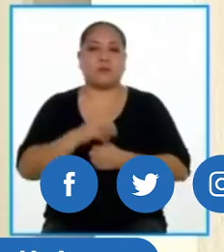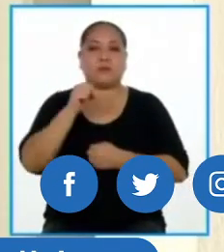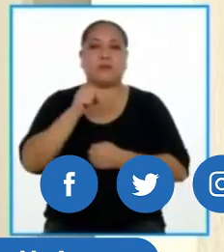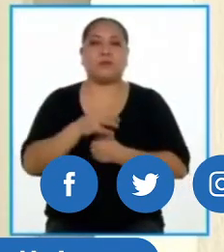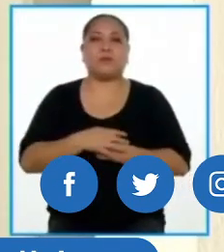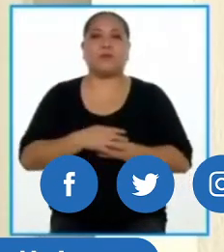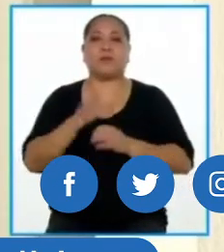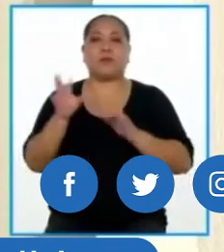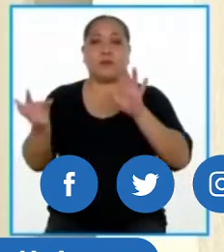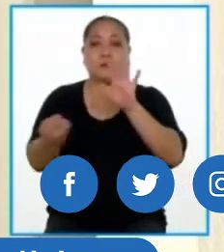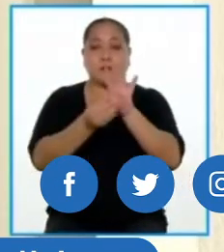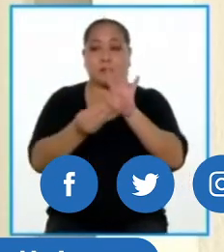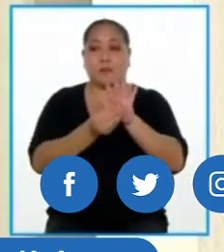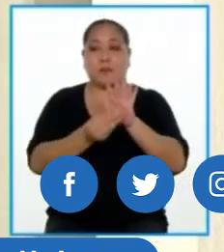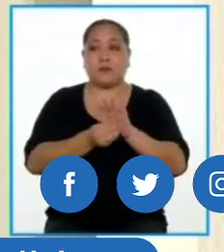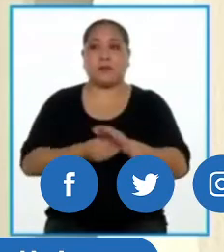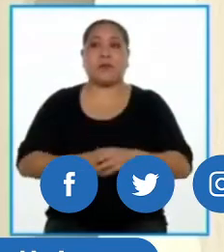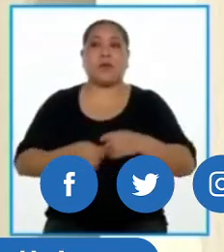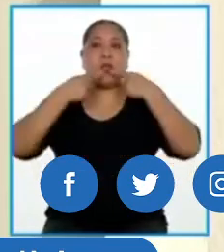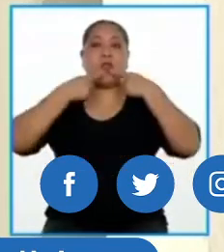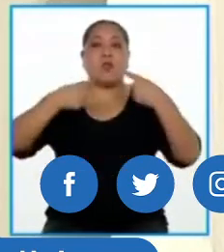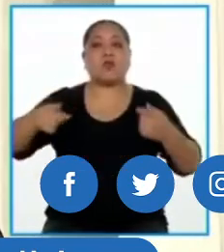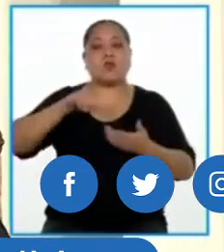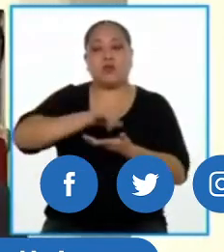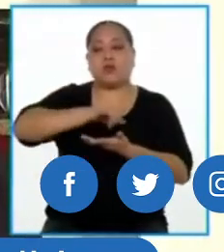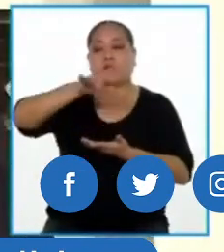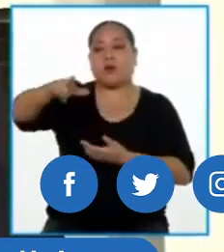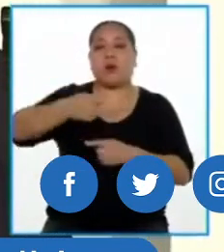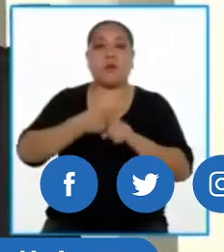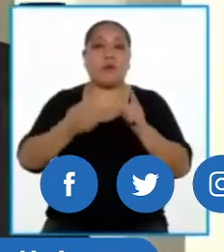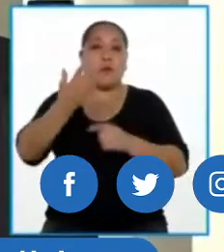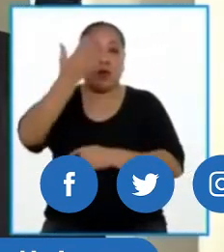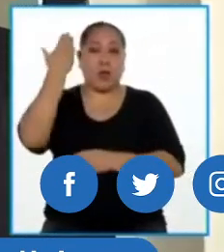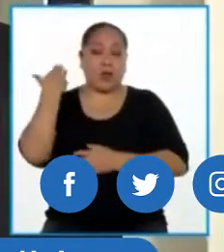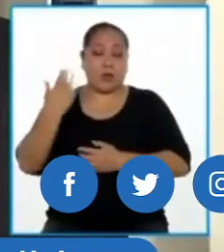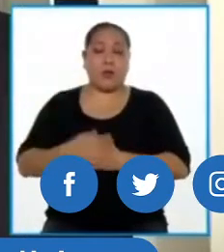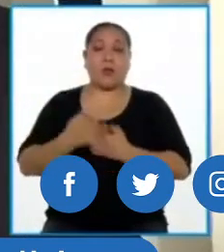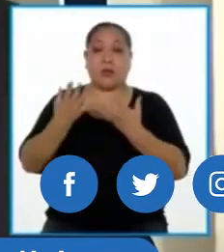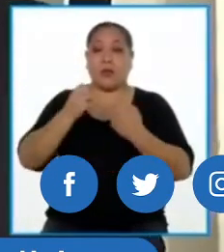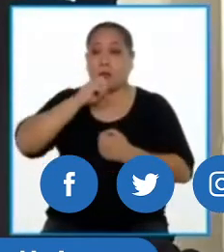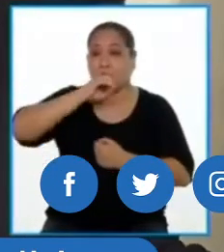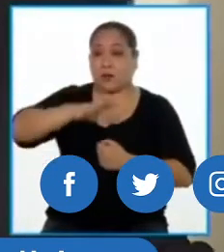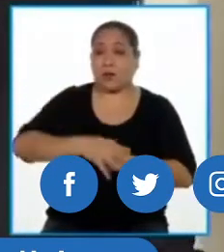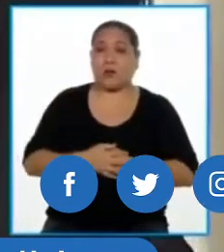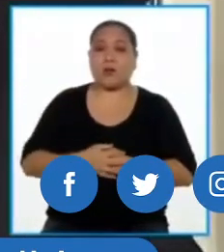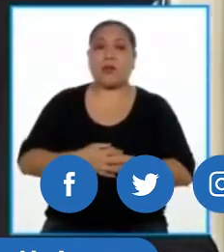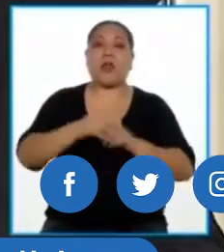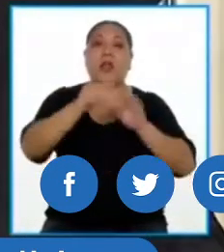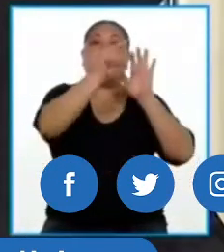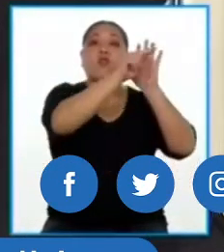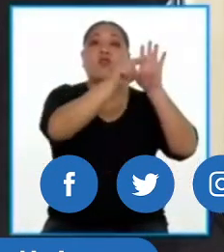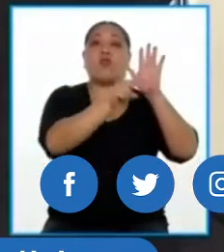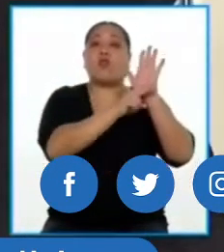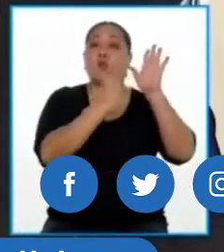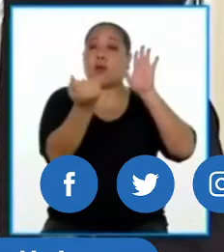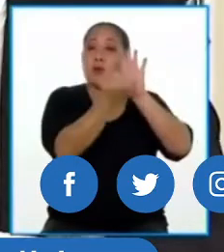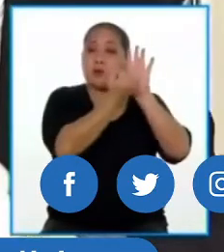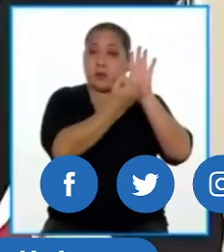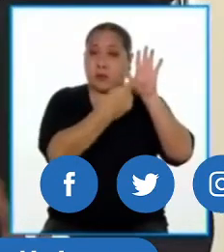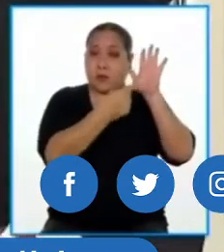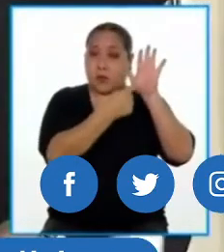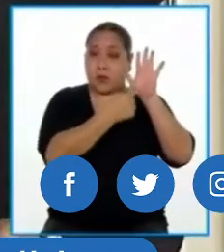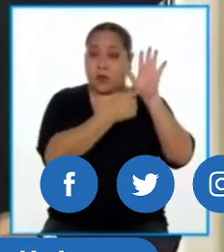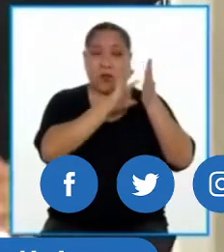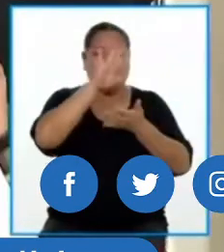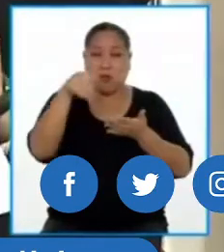a complementar con los anuncios para los viajes, pero antes quisiera decirles que la norma, el decreto supremo con todas